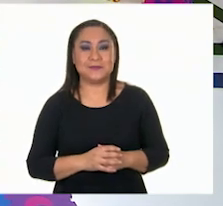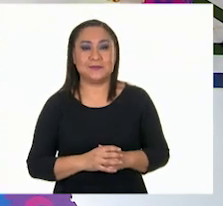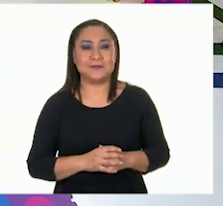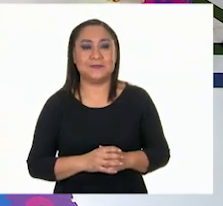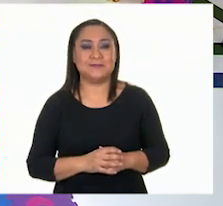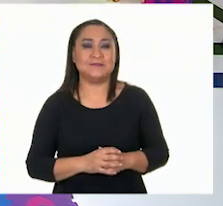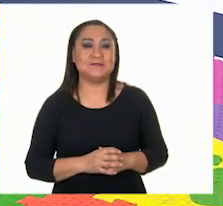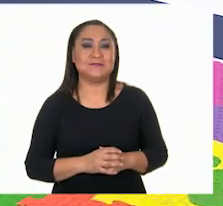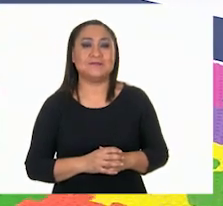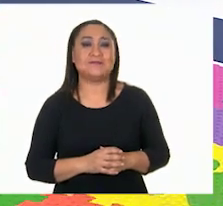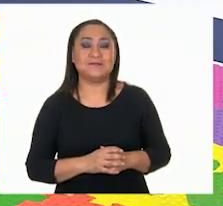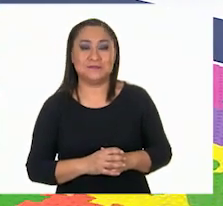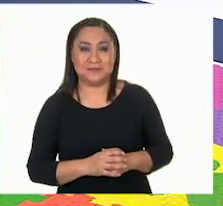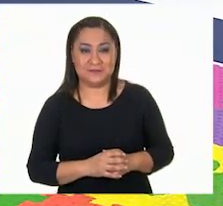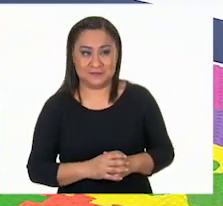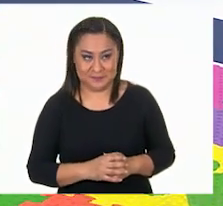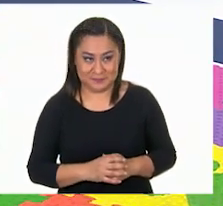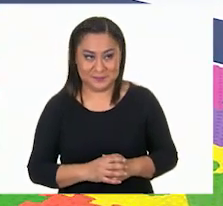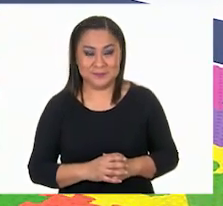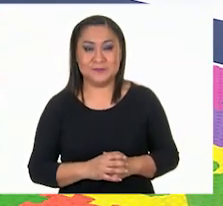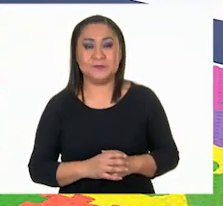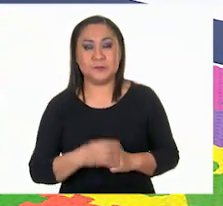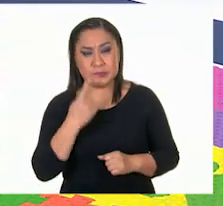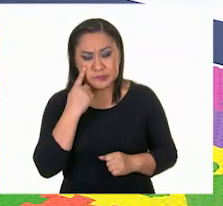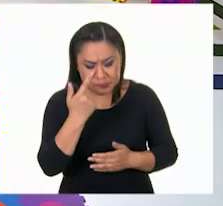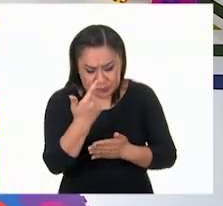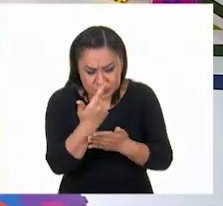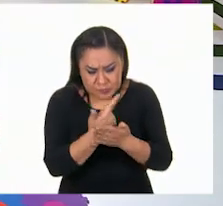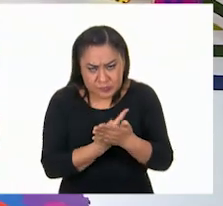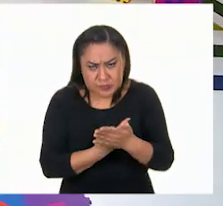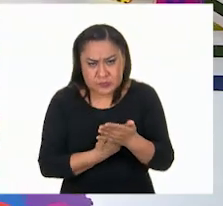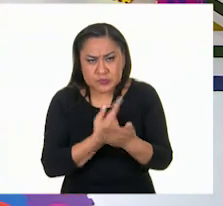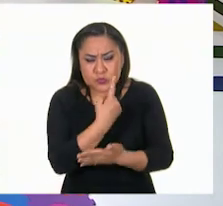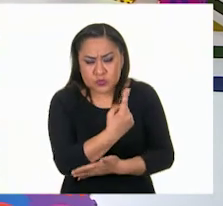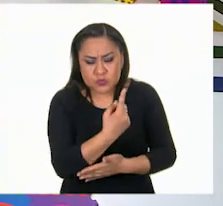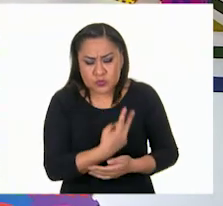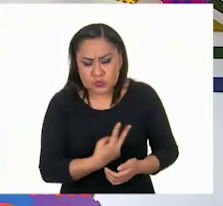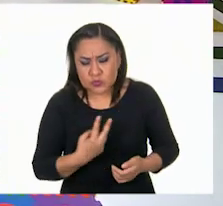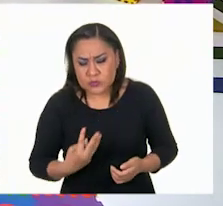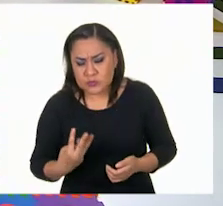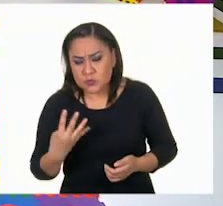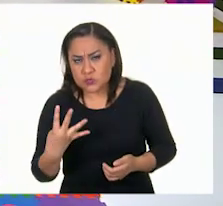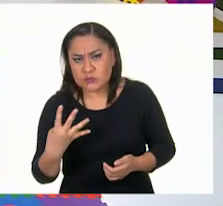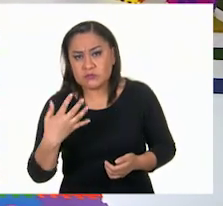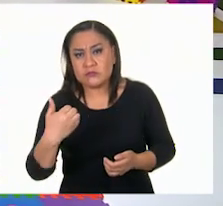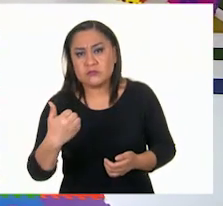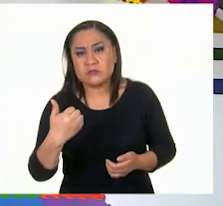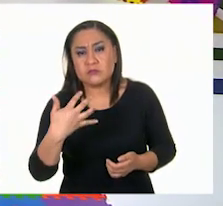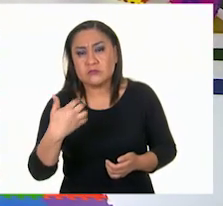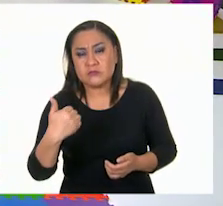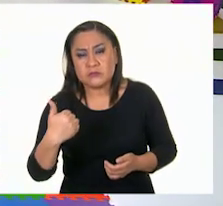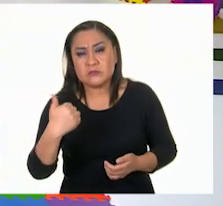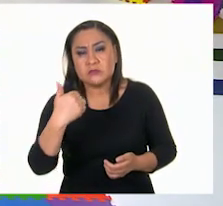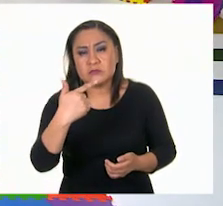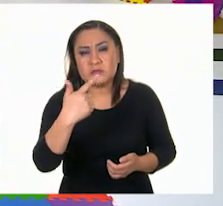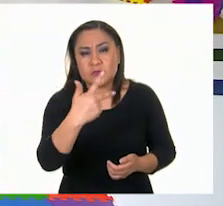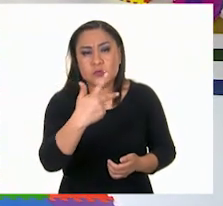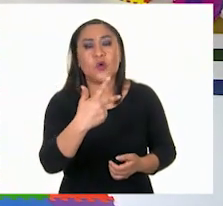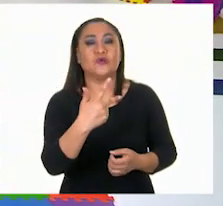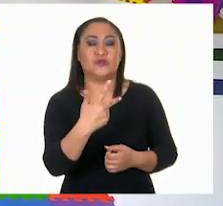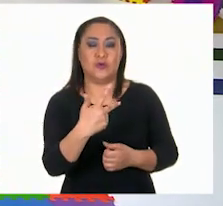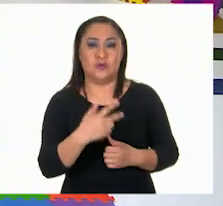Ah, muy bien. A ver. Uno, dos, tres, cuatro, cinco, seis, siete, ocho. Ocho.